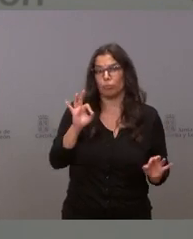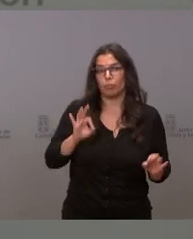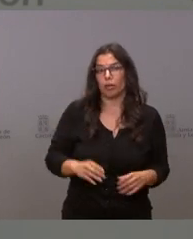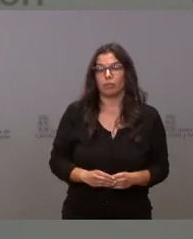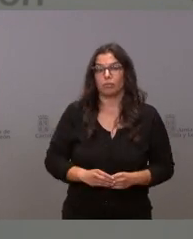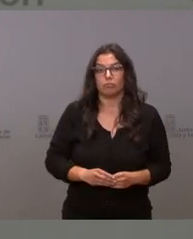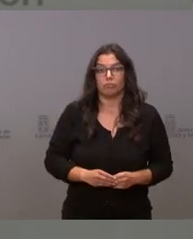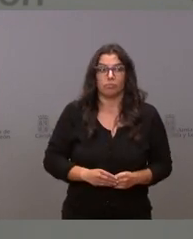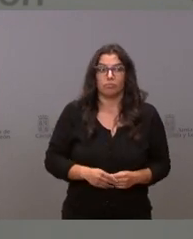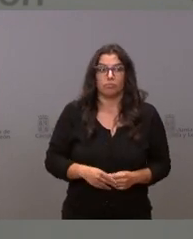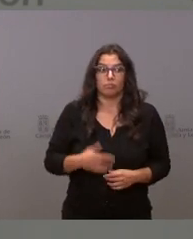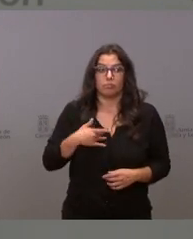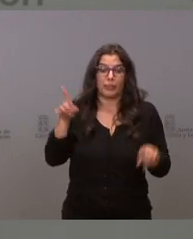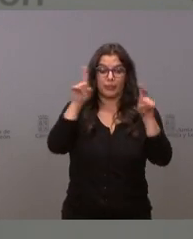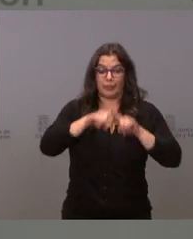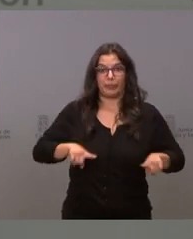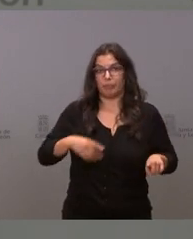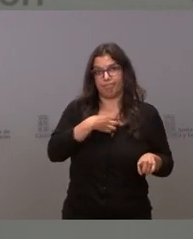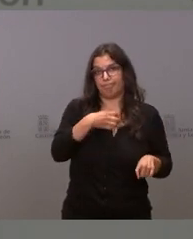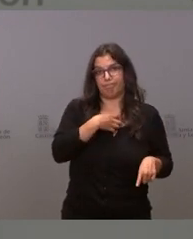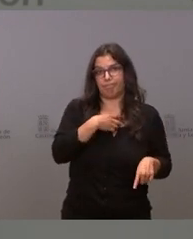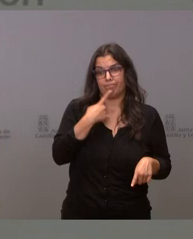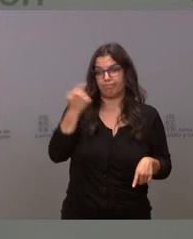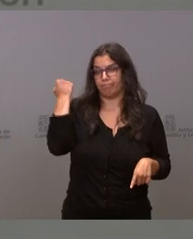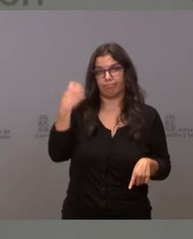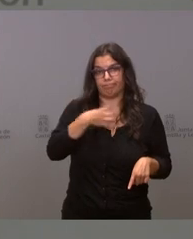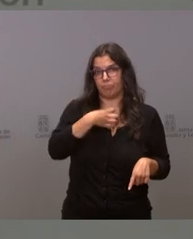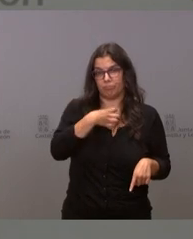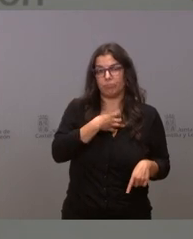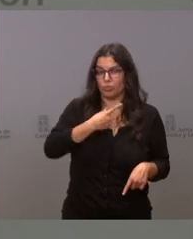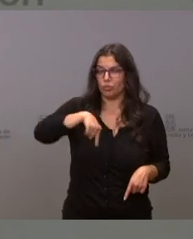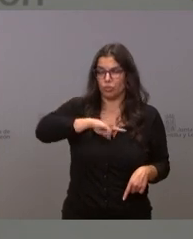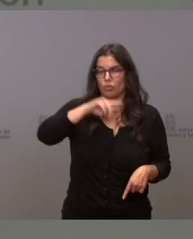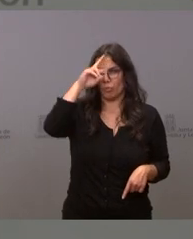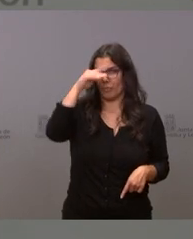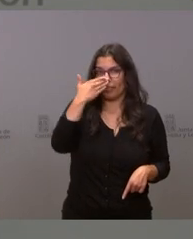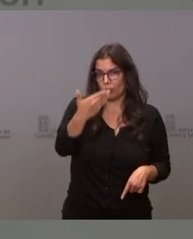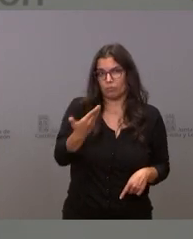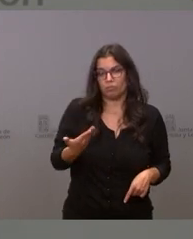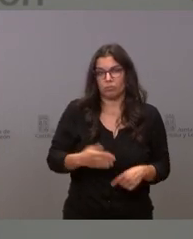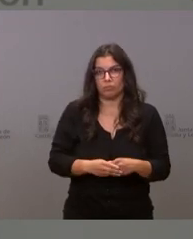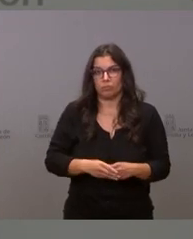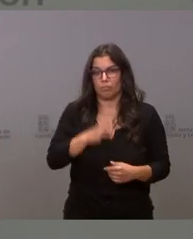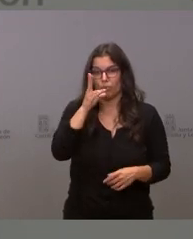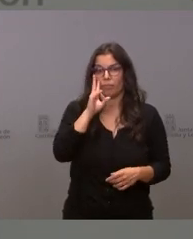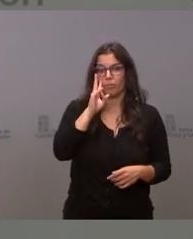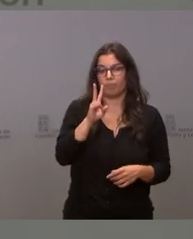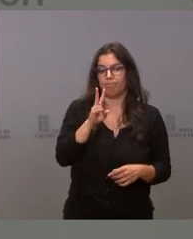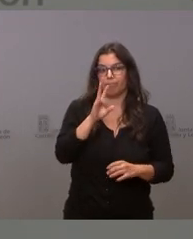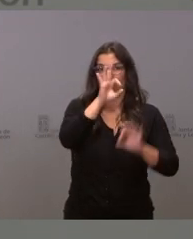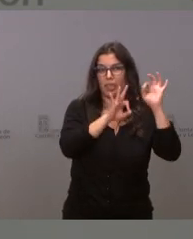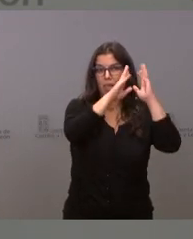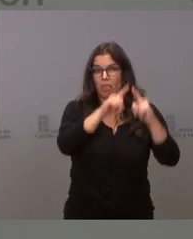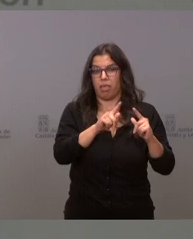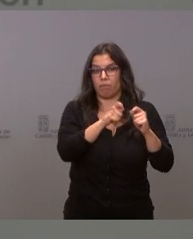puedo ocultar a la población nuestra preocupación por la evolución tanto de la incidencia